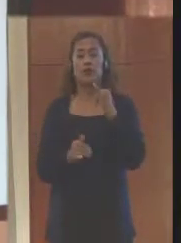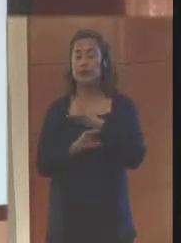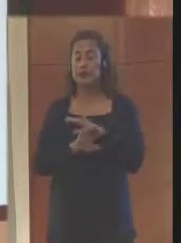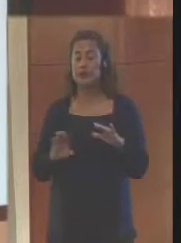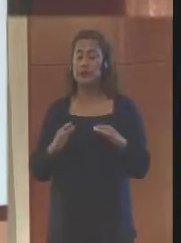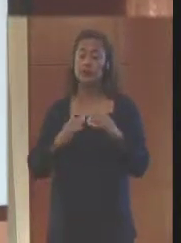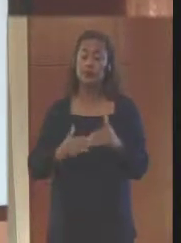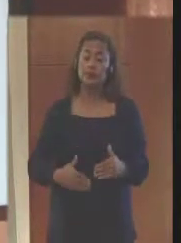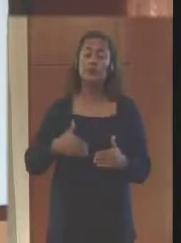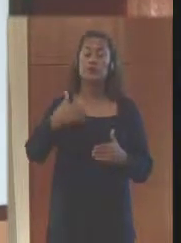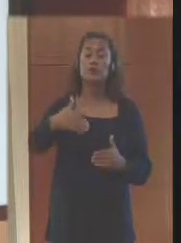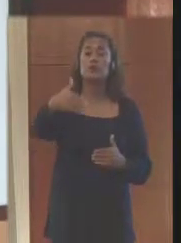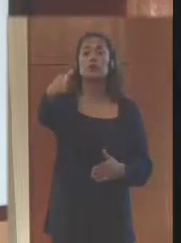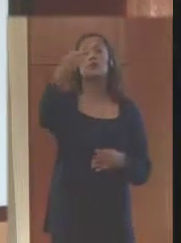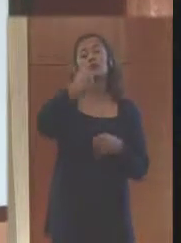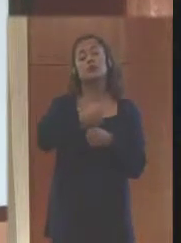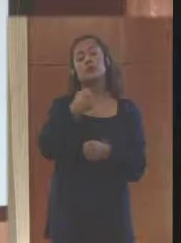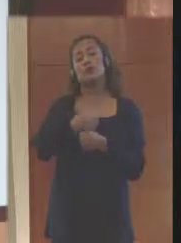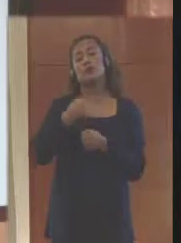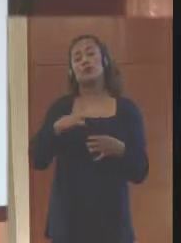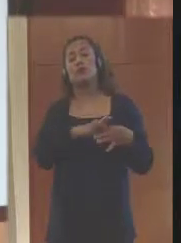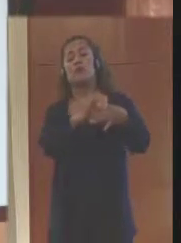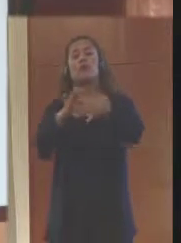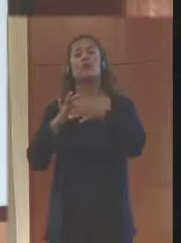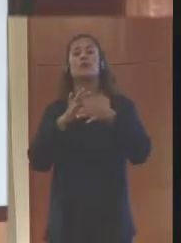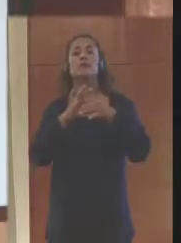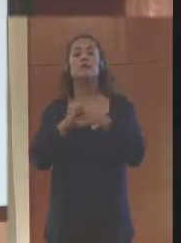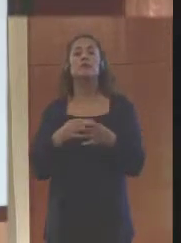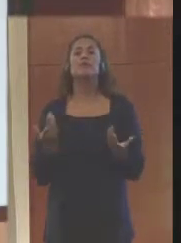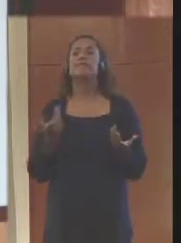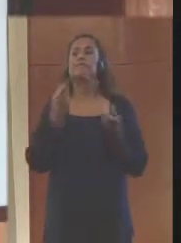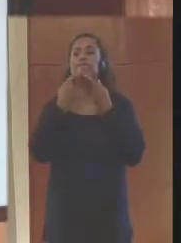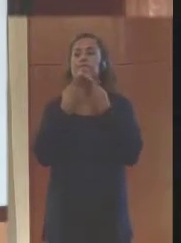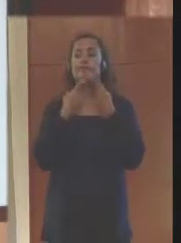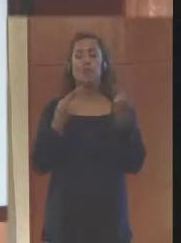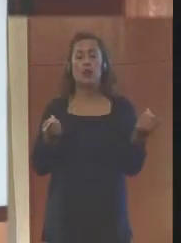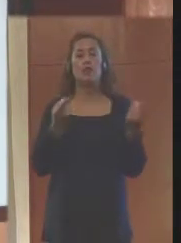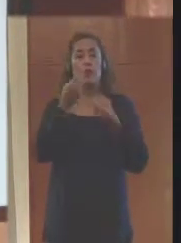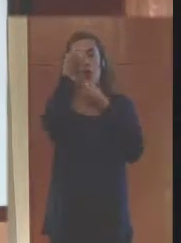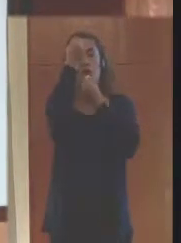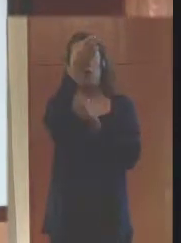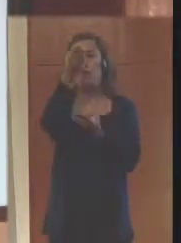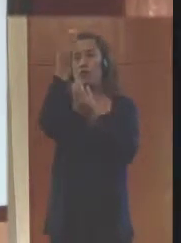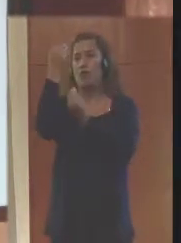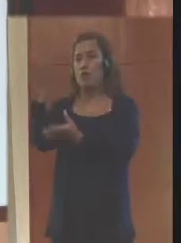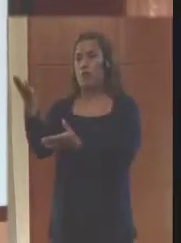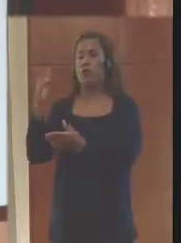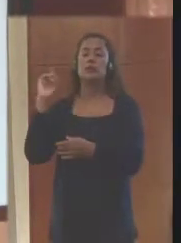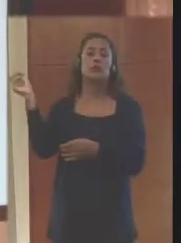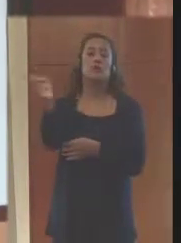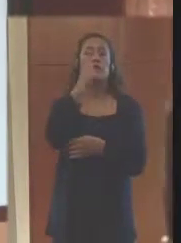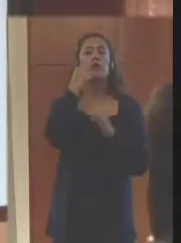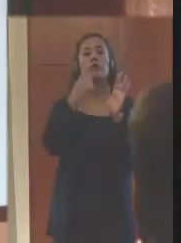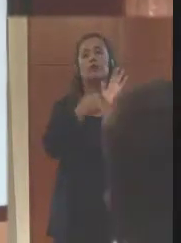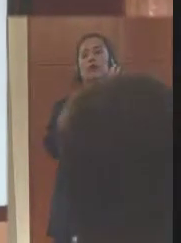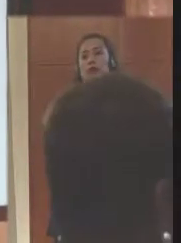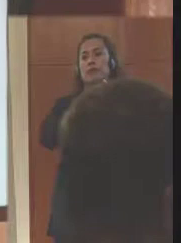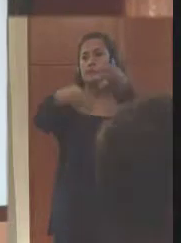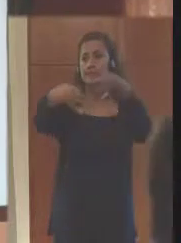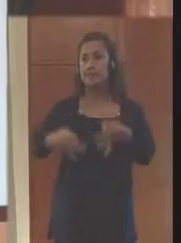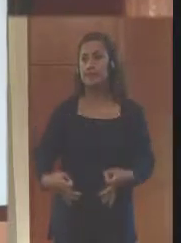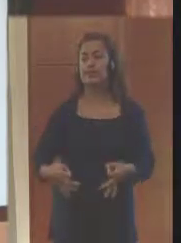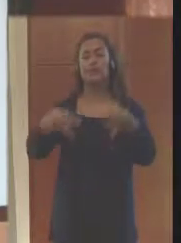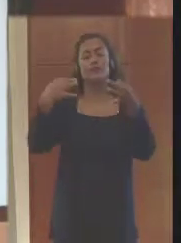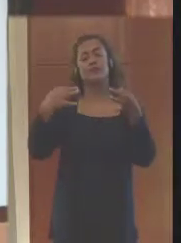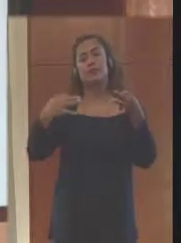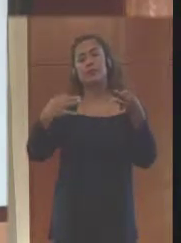de los avances de ese trabajo conjunto en las entidades, está la divulgación de información como un eje fundamental de